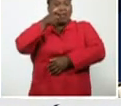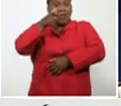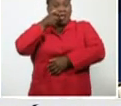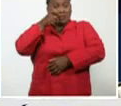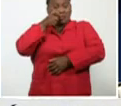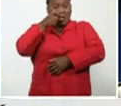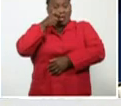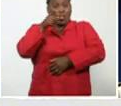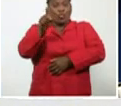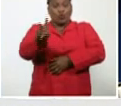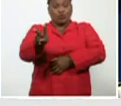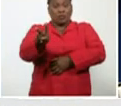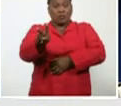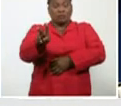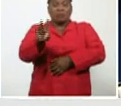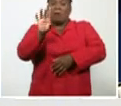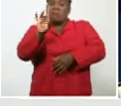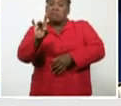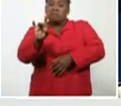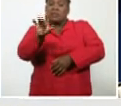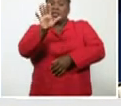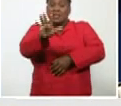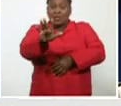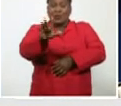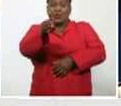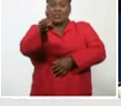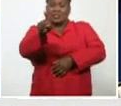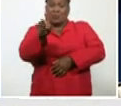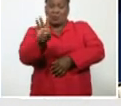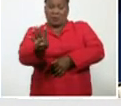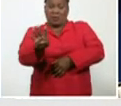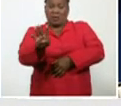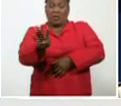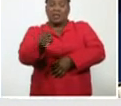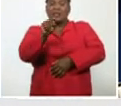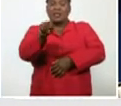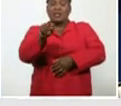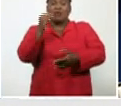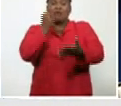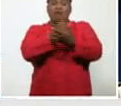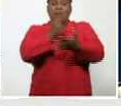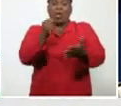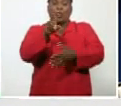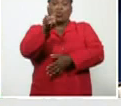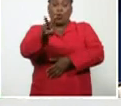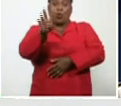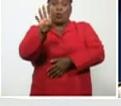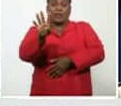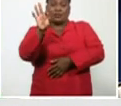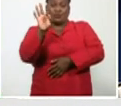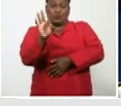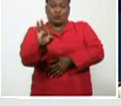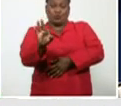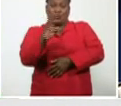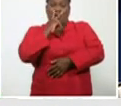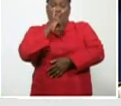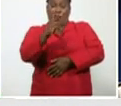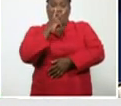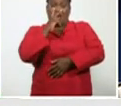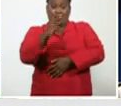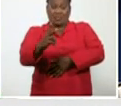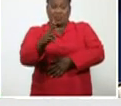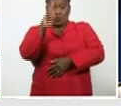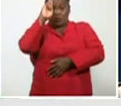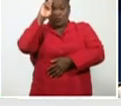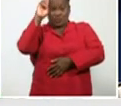sospechosos 559 y confirmados 248. En la atención primaria de salud por